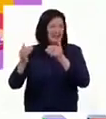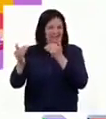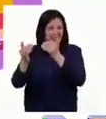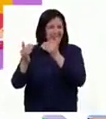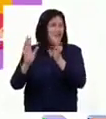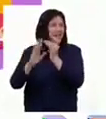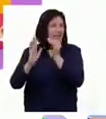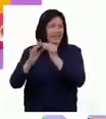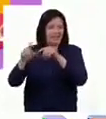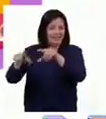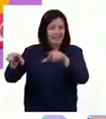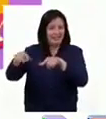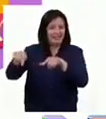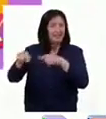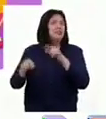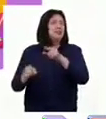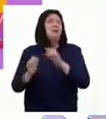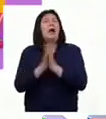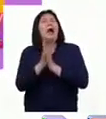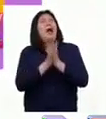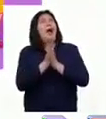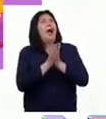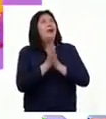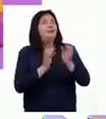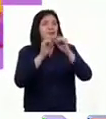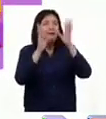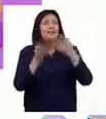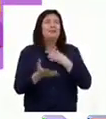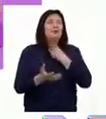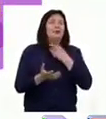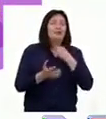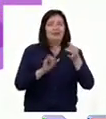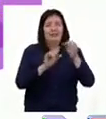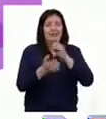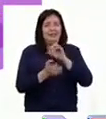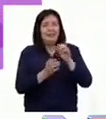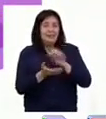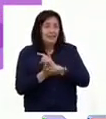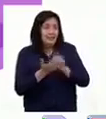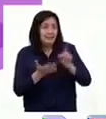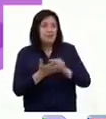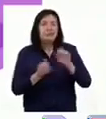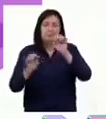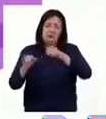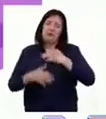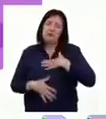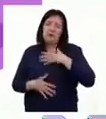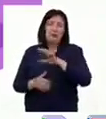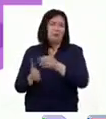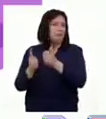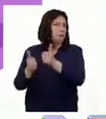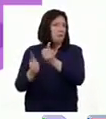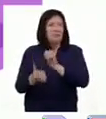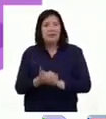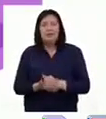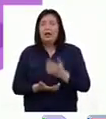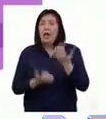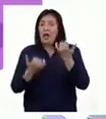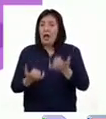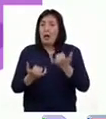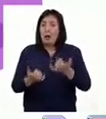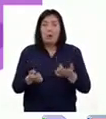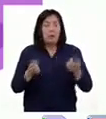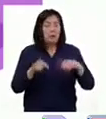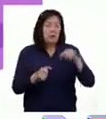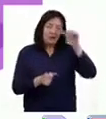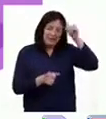mi casa. Ese era mi día favorito de la semana. Todos nos divertíamos y la pasábamos súper bien. Hasta ahora,